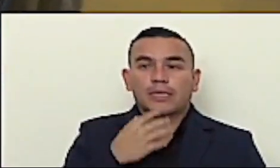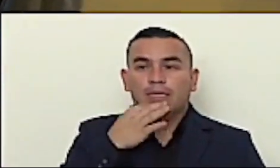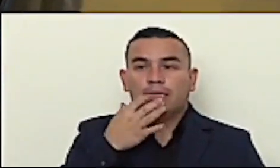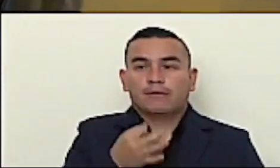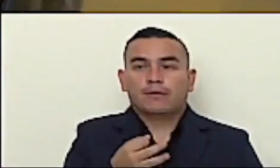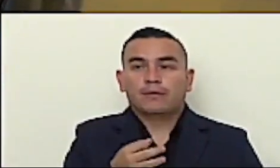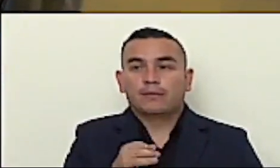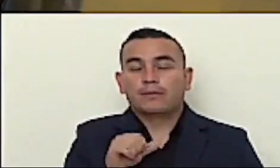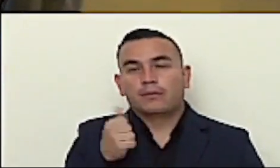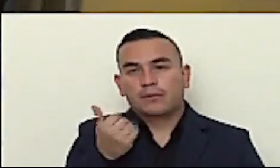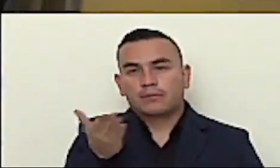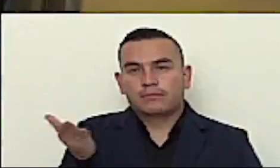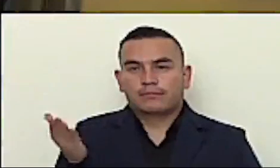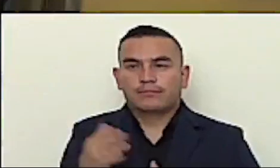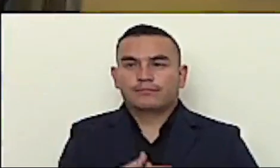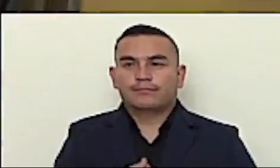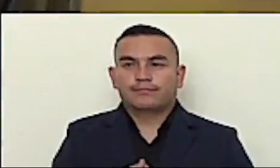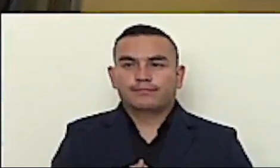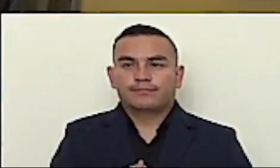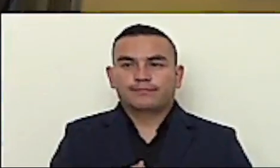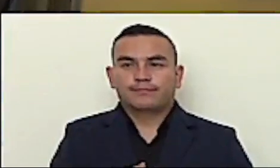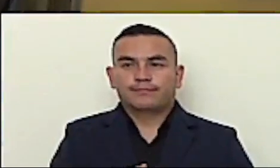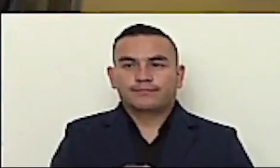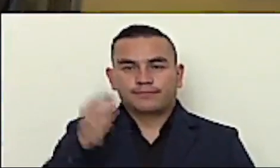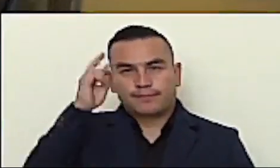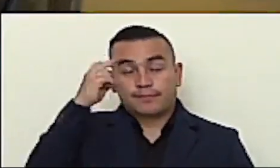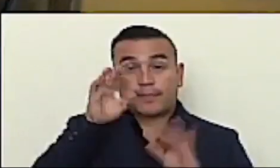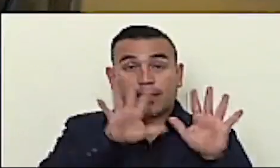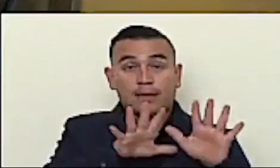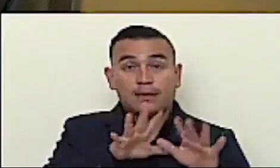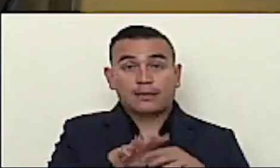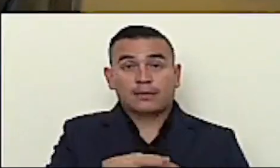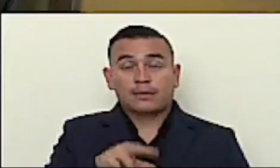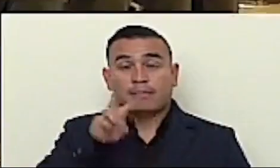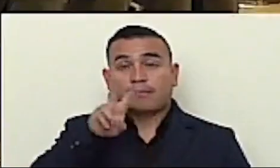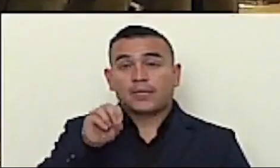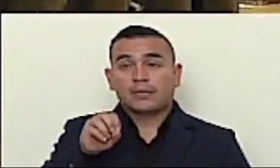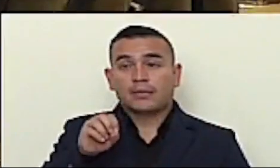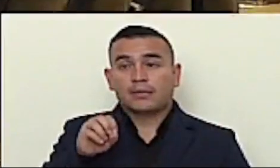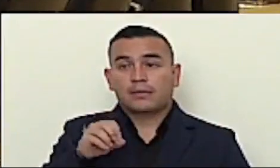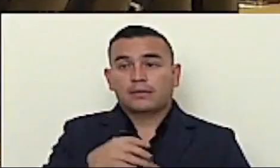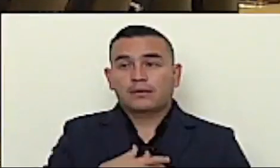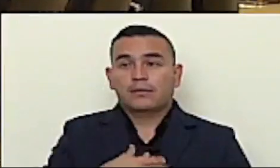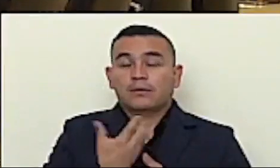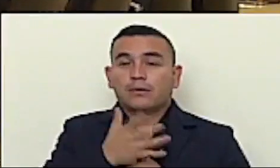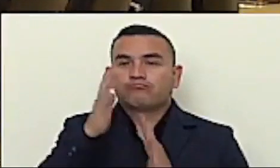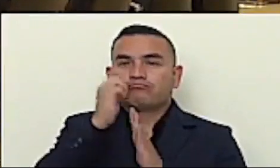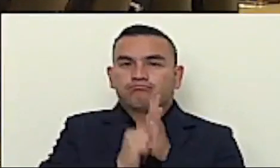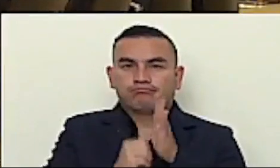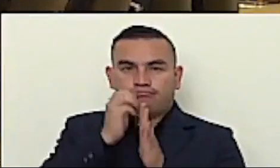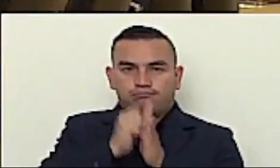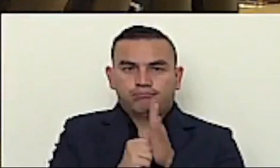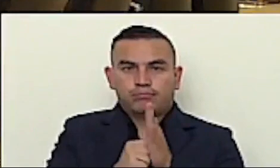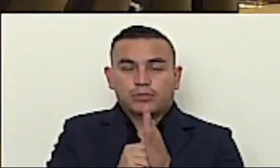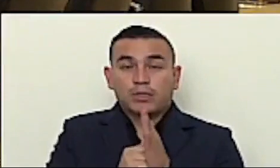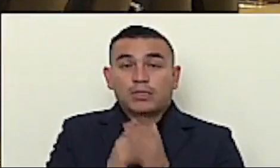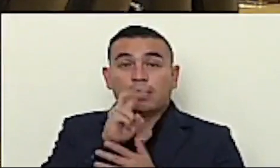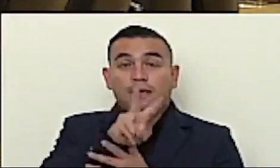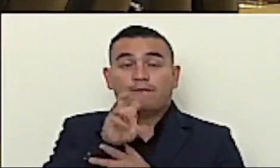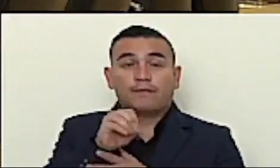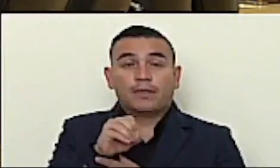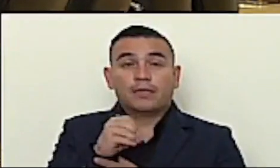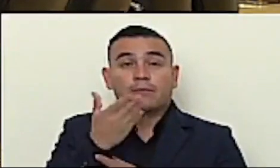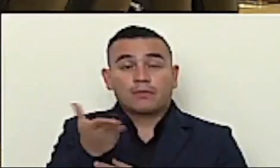escoger entre más opciones. Bien, esa es la medida 10, que son 20 medidas en una, quitarle los impuestos de importación a 20 productos